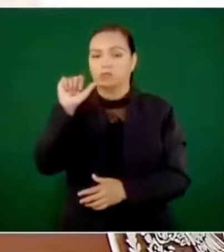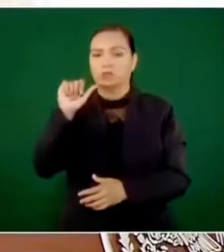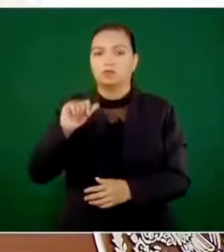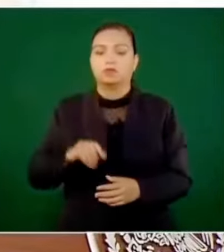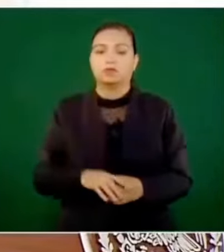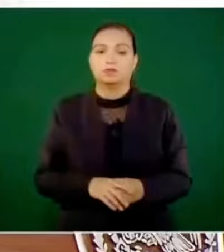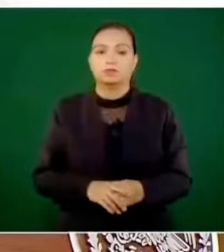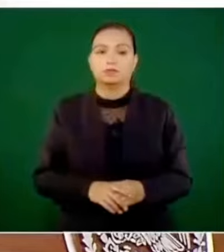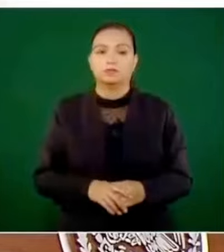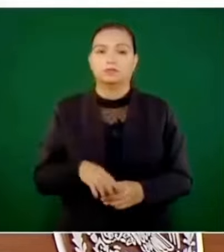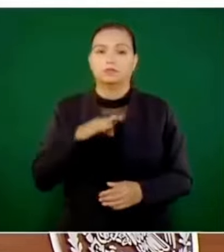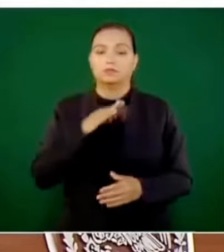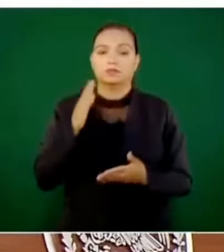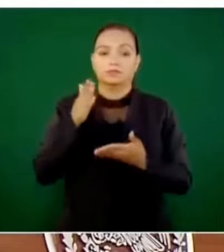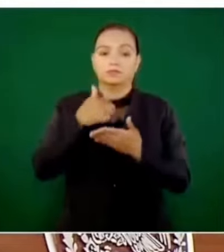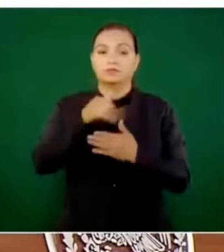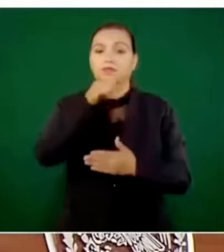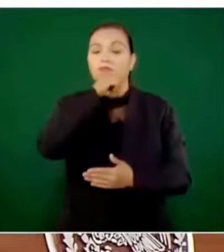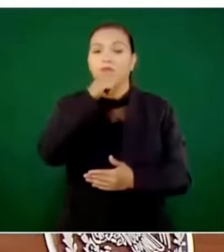fue jugarista,